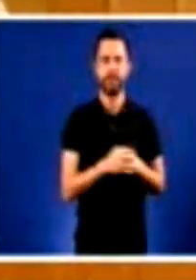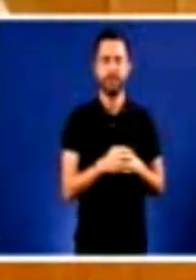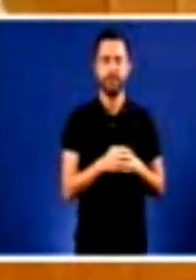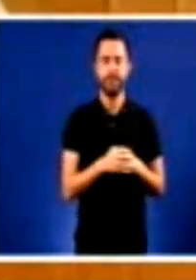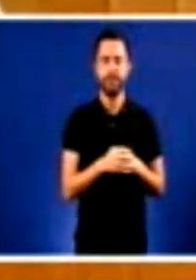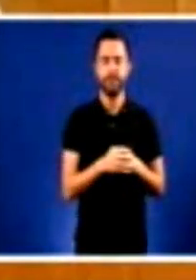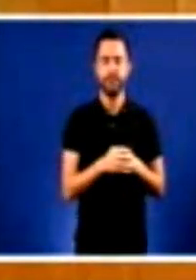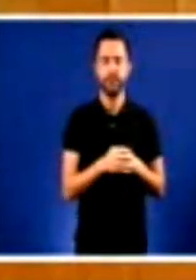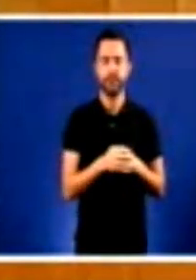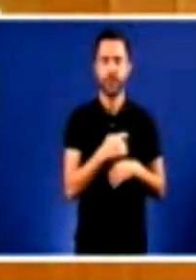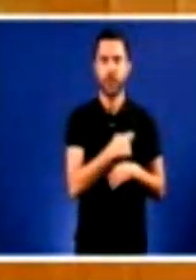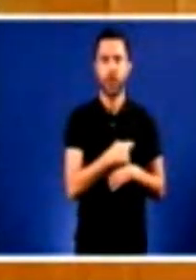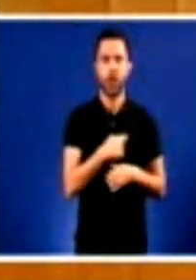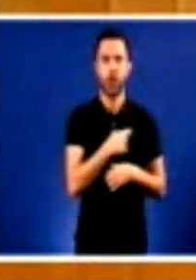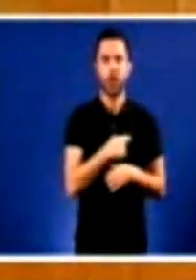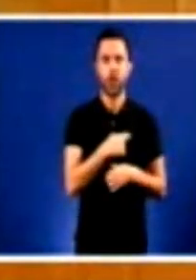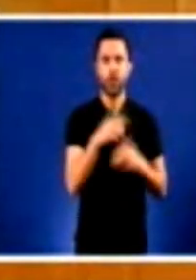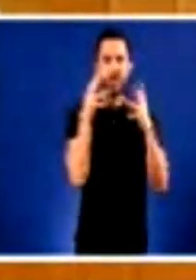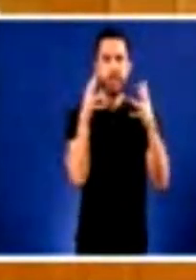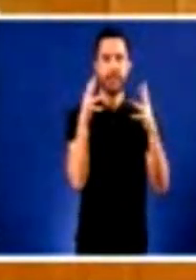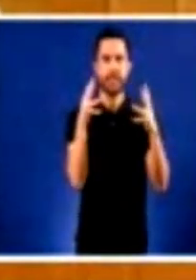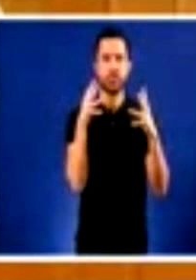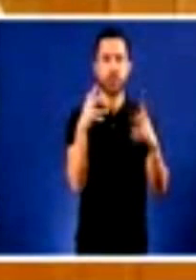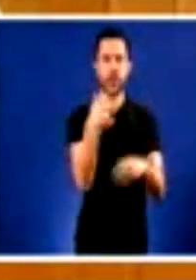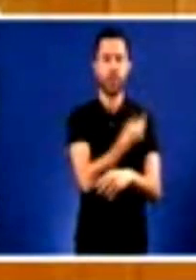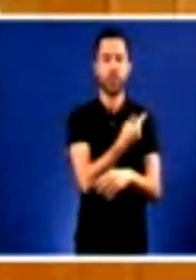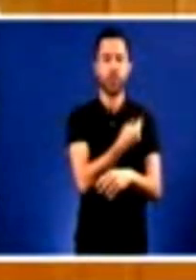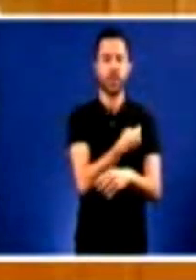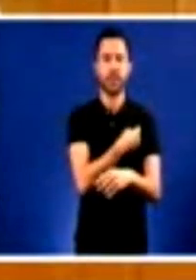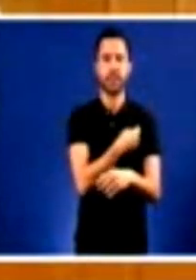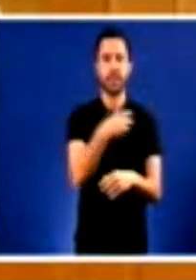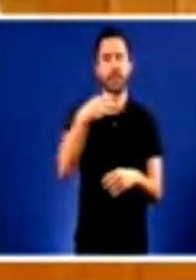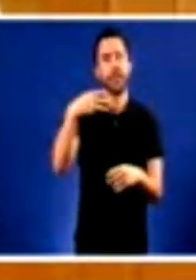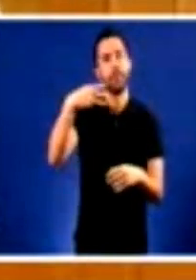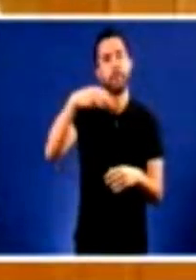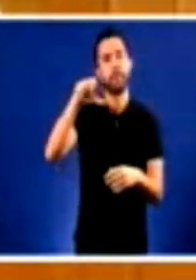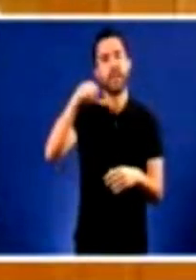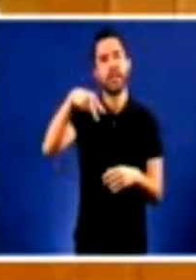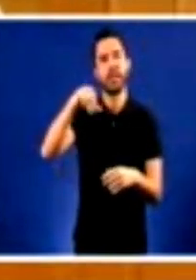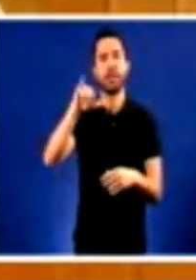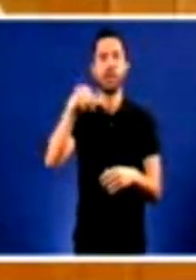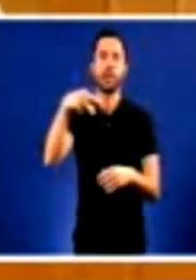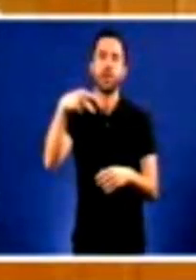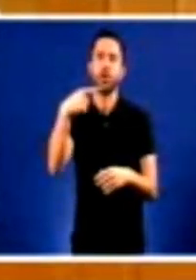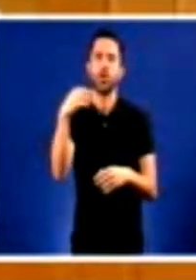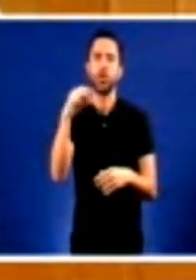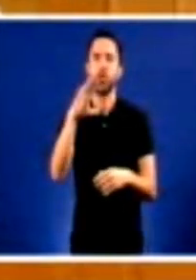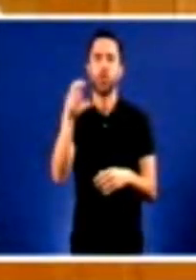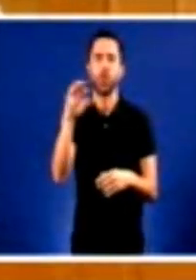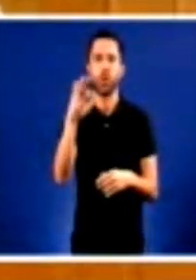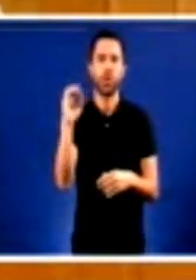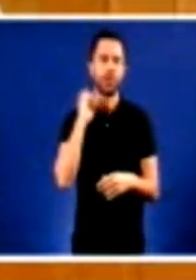O Comité Asesor de Bacinas, o meningococo, é unha bacteria causante de infeccións pouco frecuentes, pero moi graves,